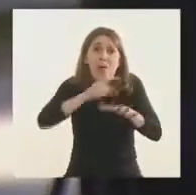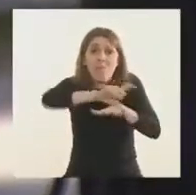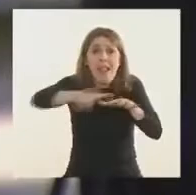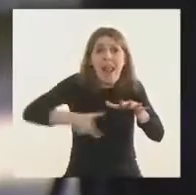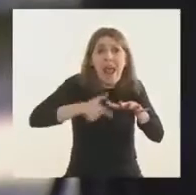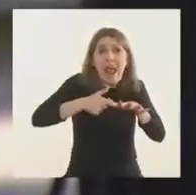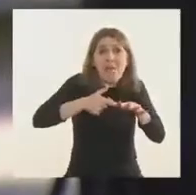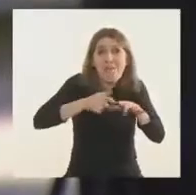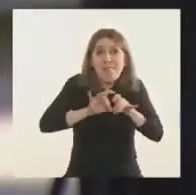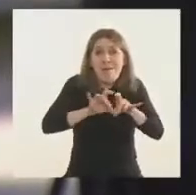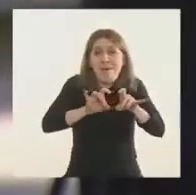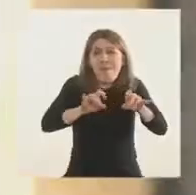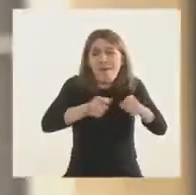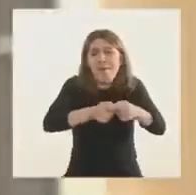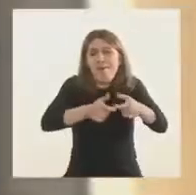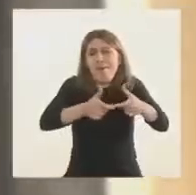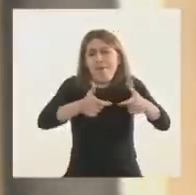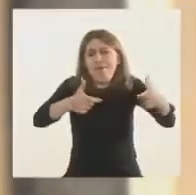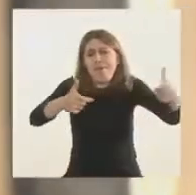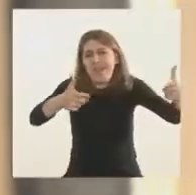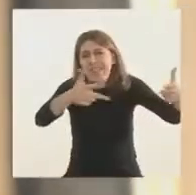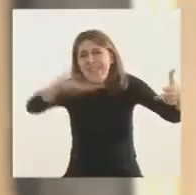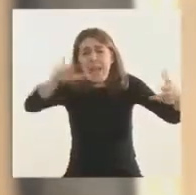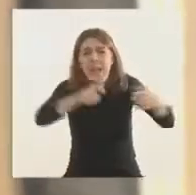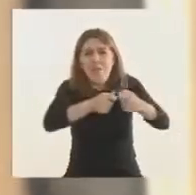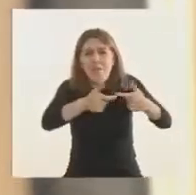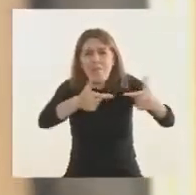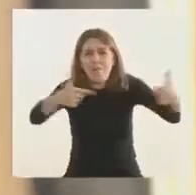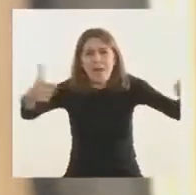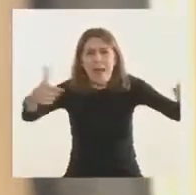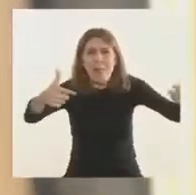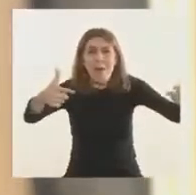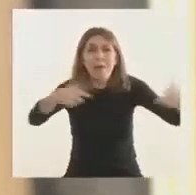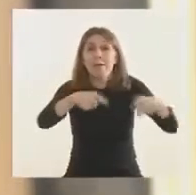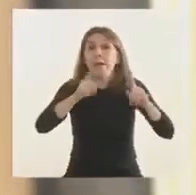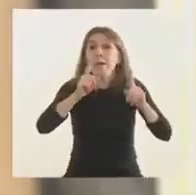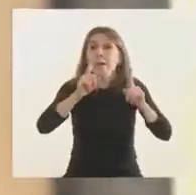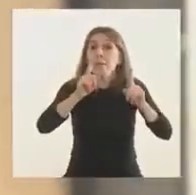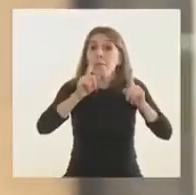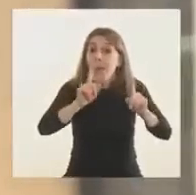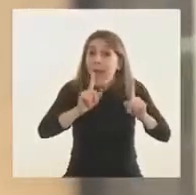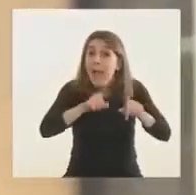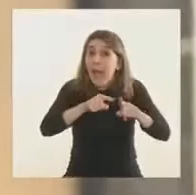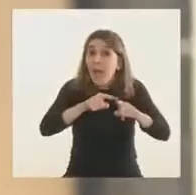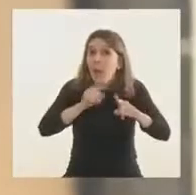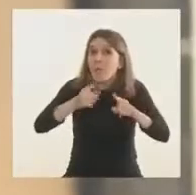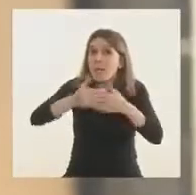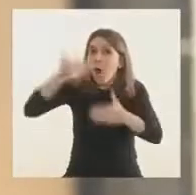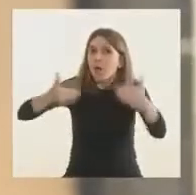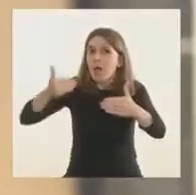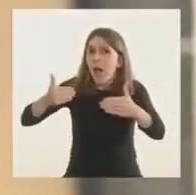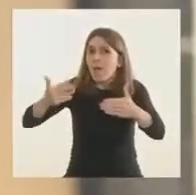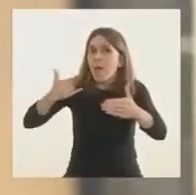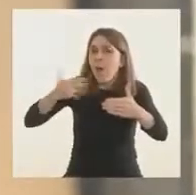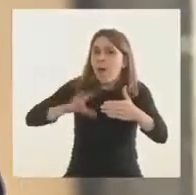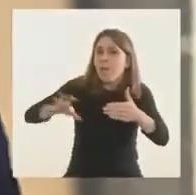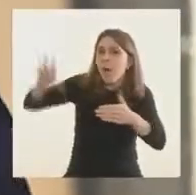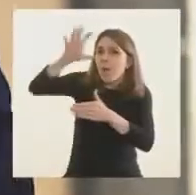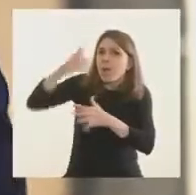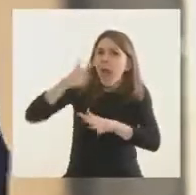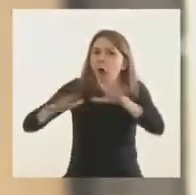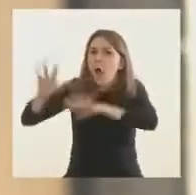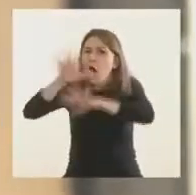multiplique. Nos preocupamos de que además el resto del país se prepare para lo que podía ocurrir. Yo nunca olvido